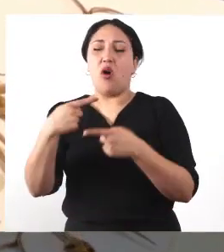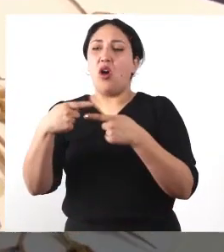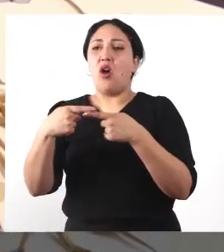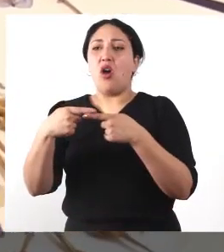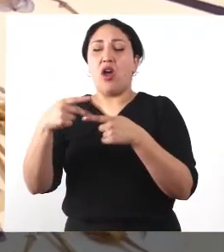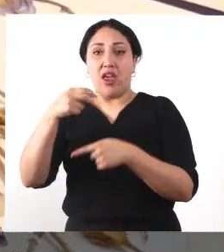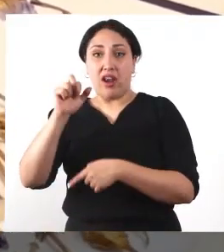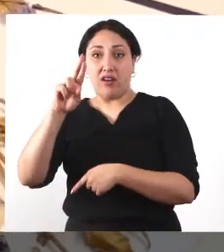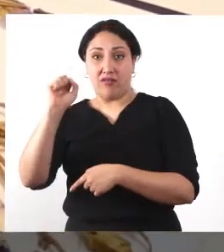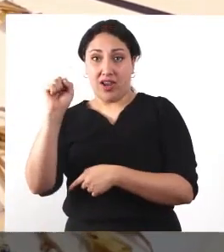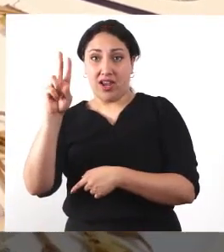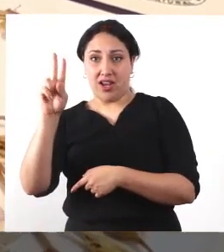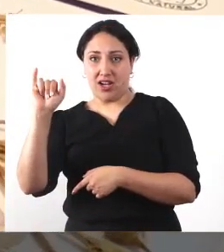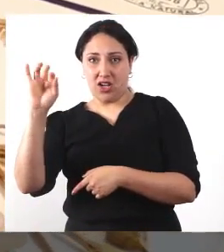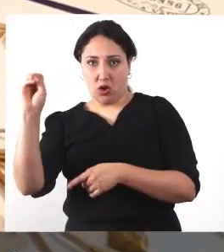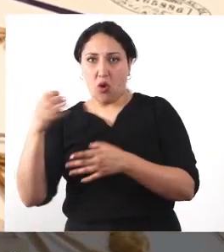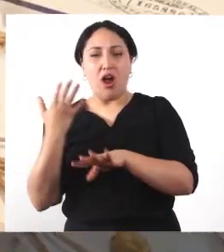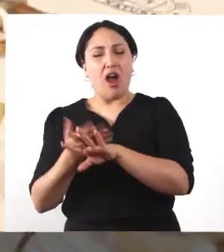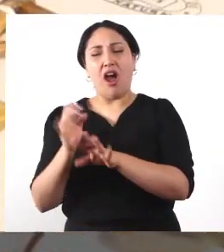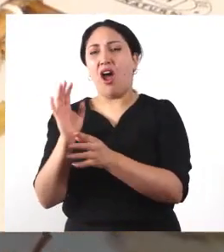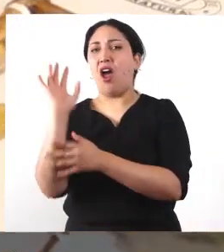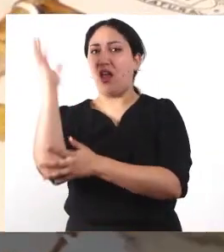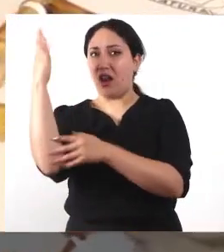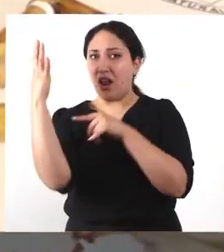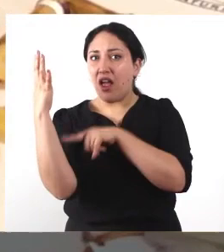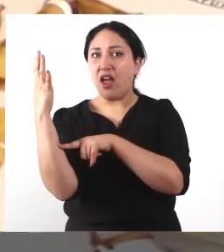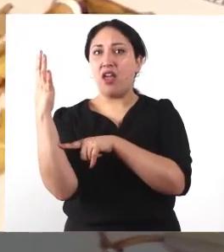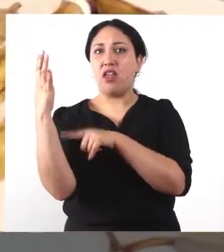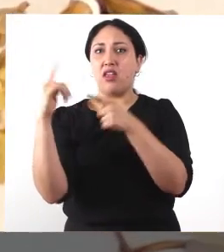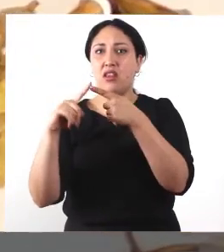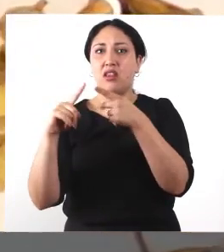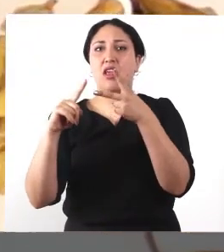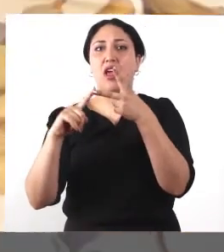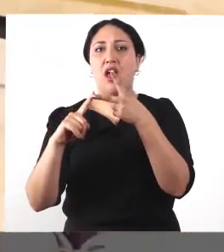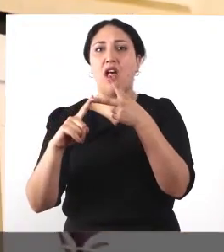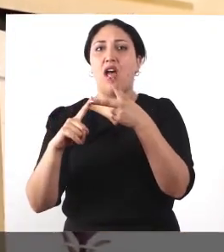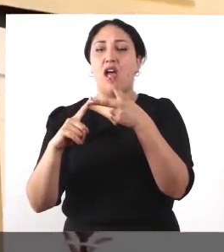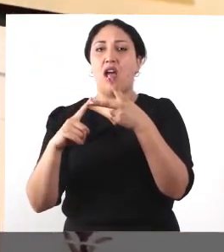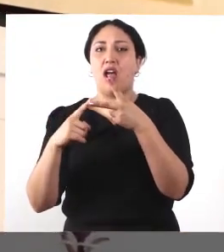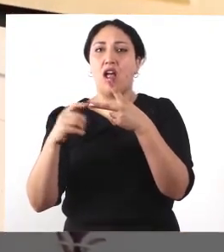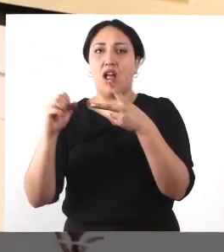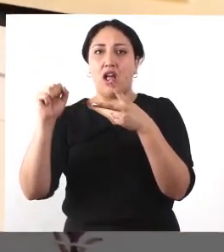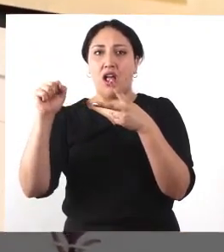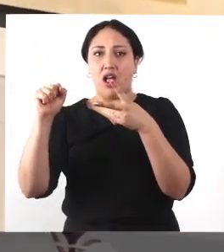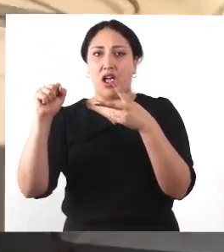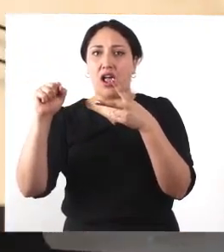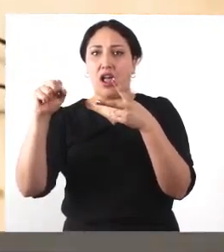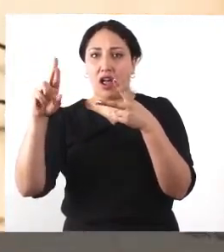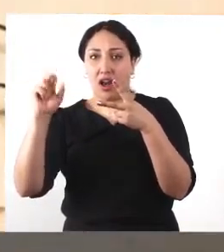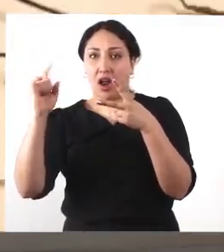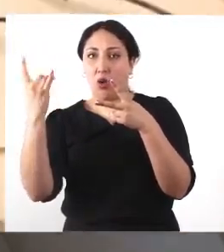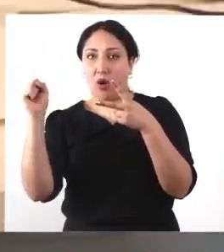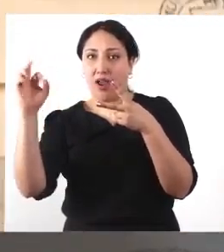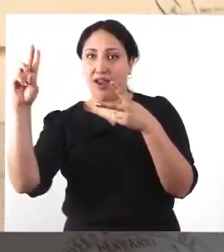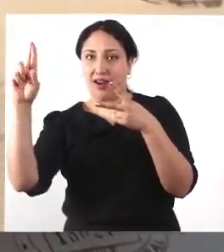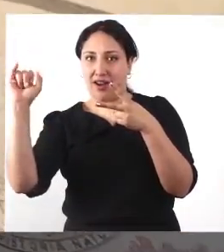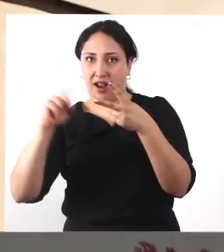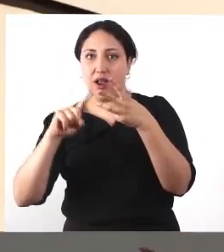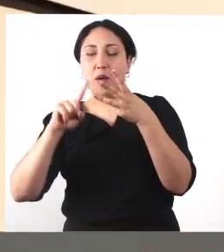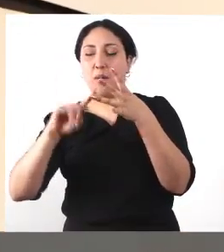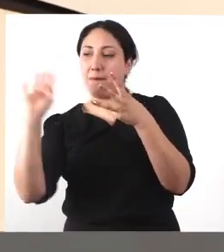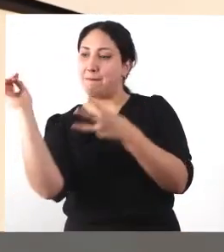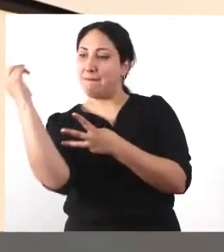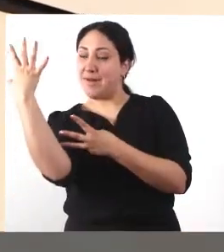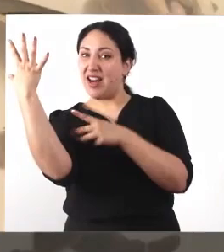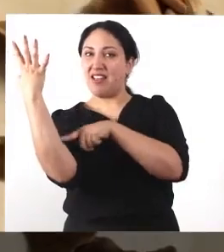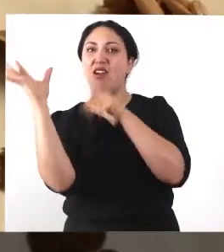colecciones, entre ellas, plantas con flores como las añinucas, coníferas como las araucarias, plantas sin flores como los